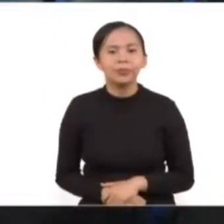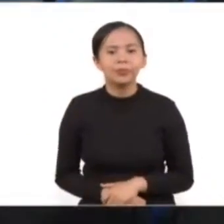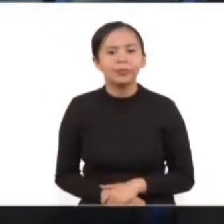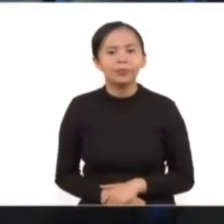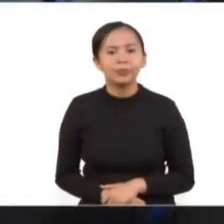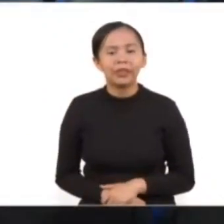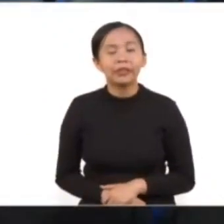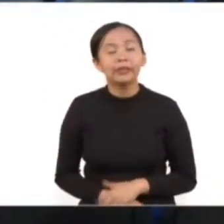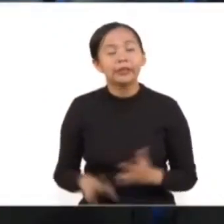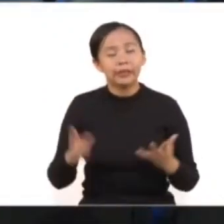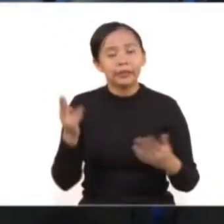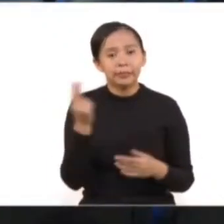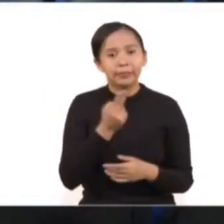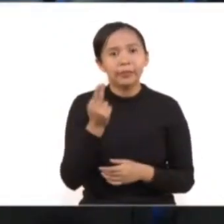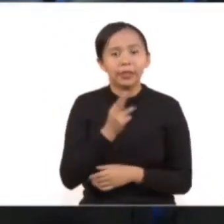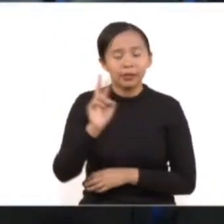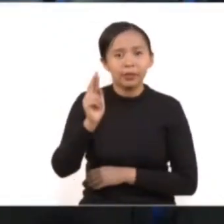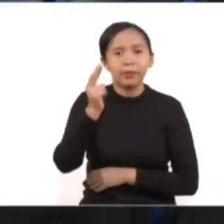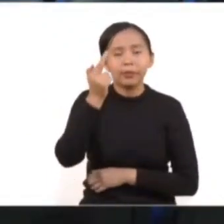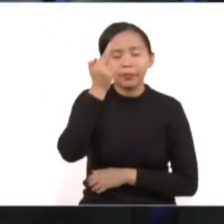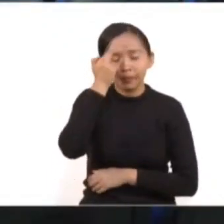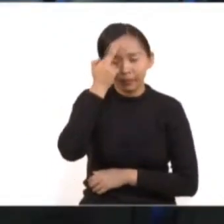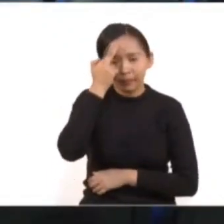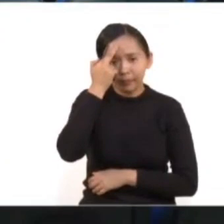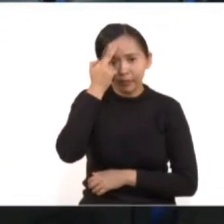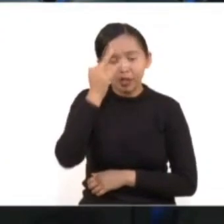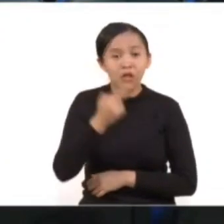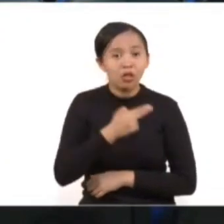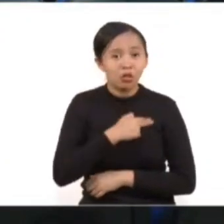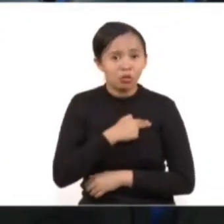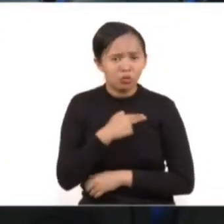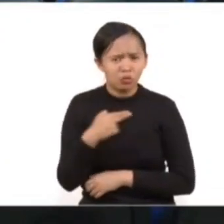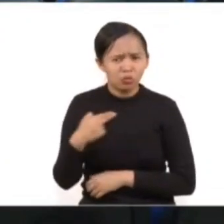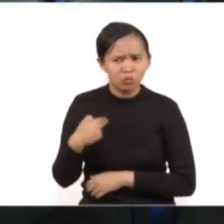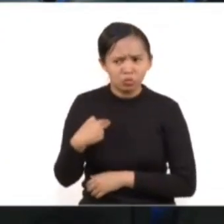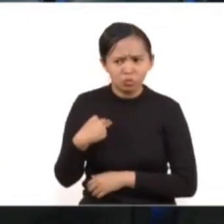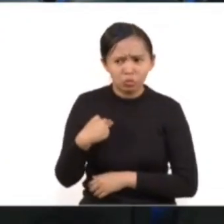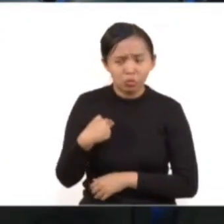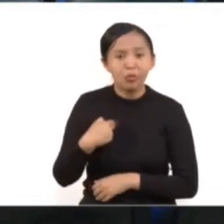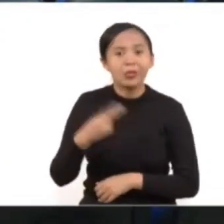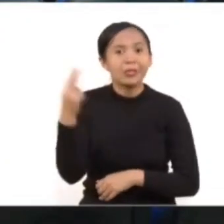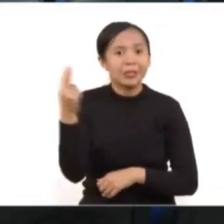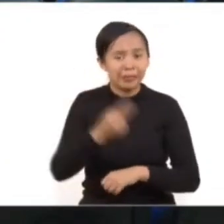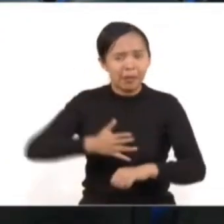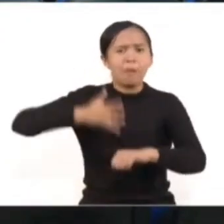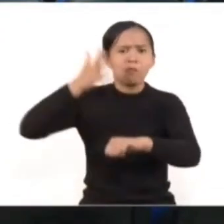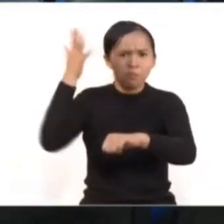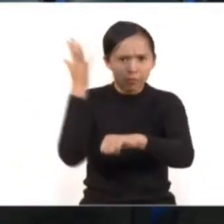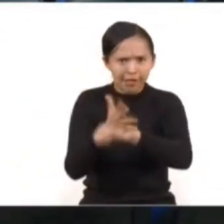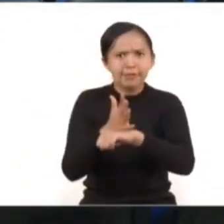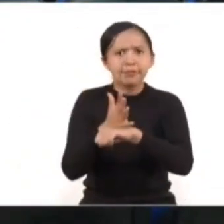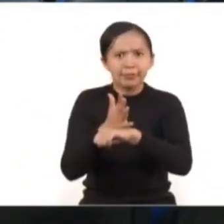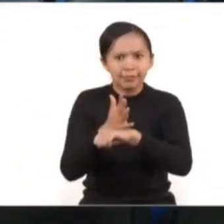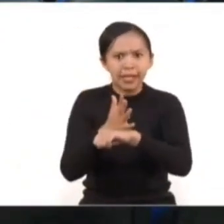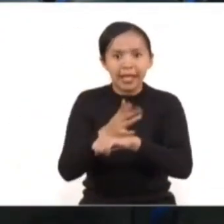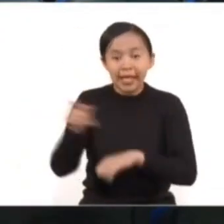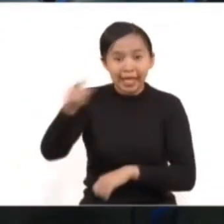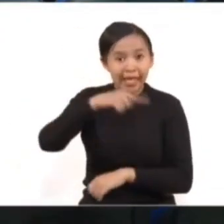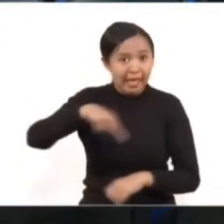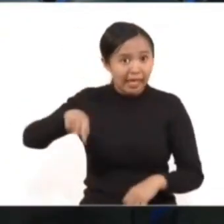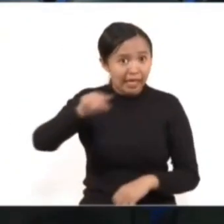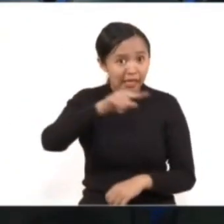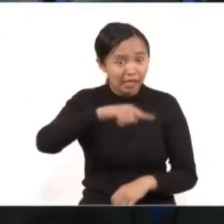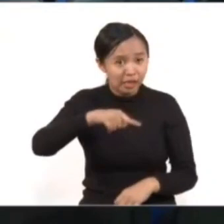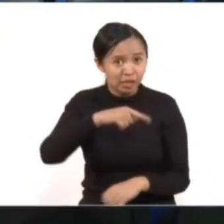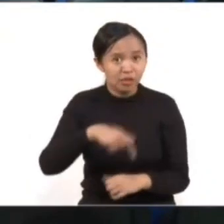Quiero recordar que no permitiremos que exista impunidad para aquellos que atenten contra